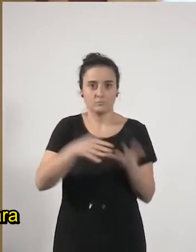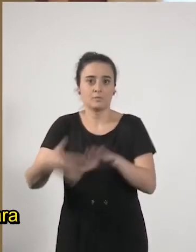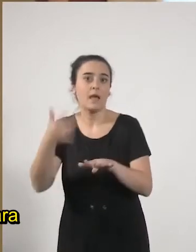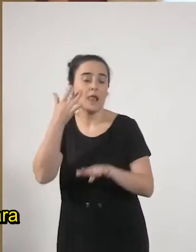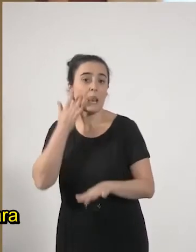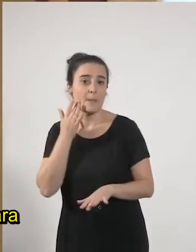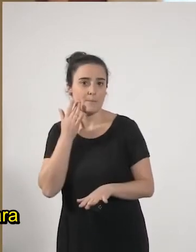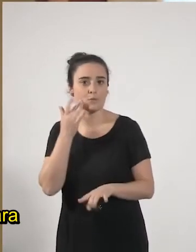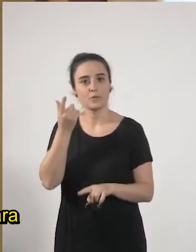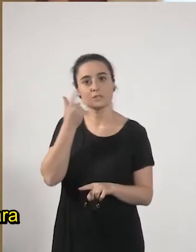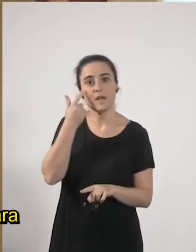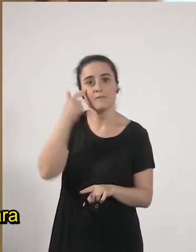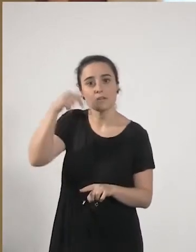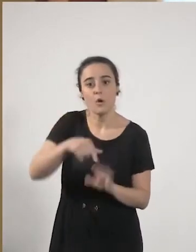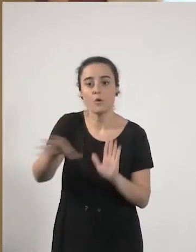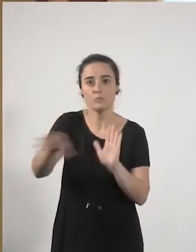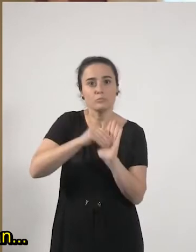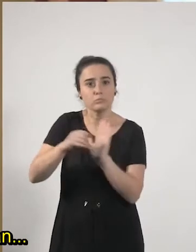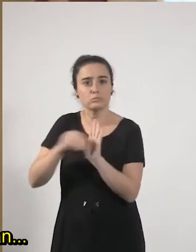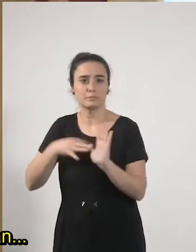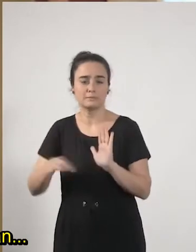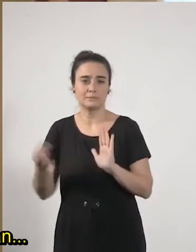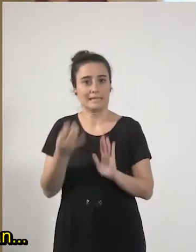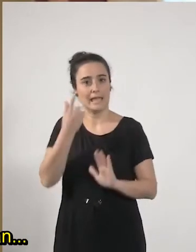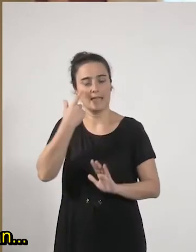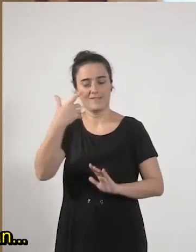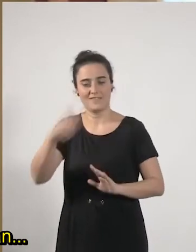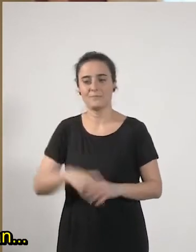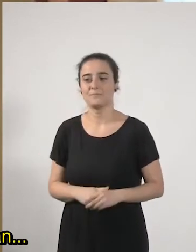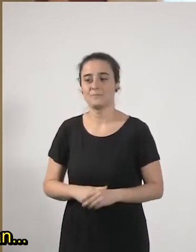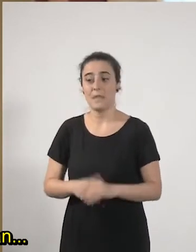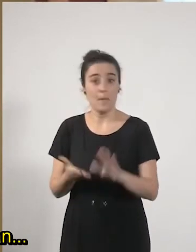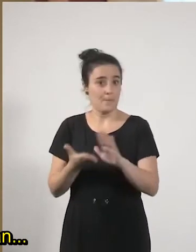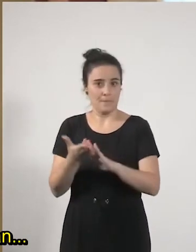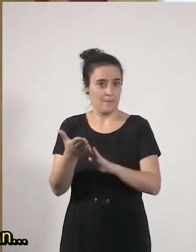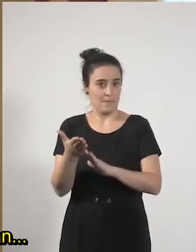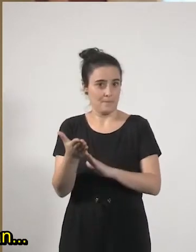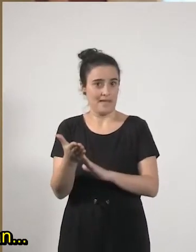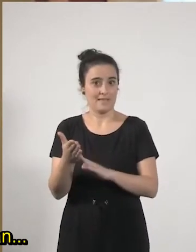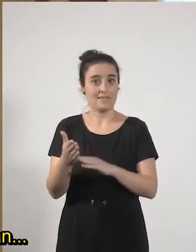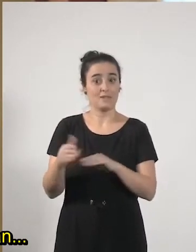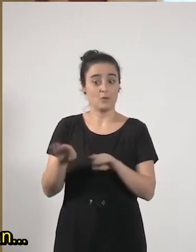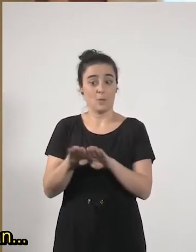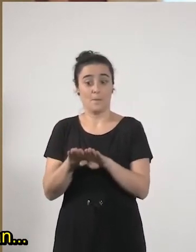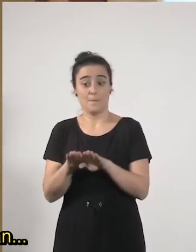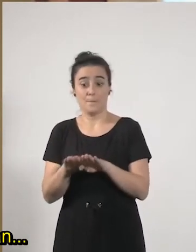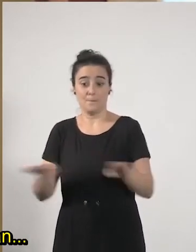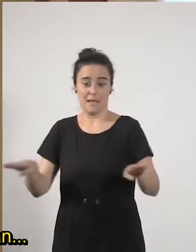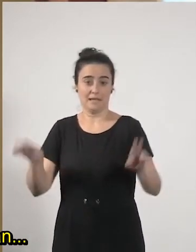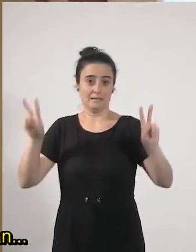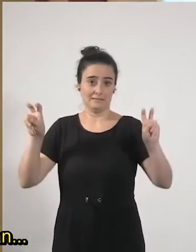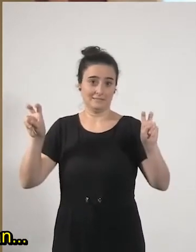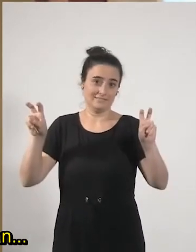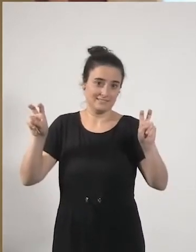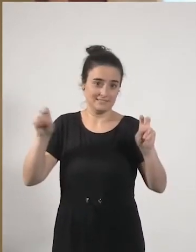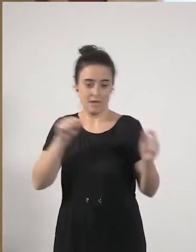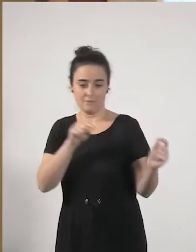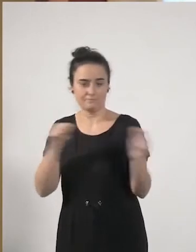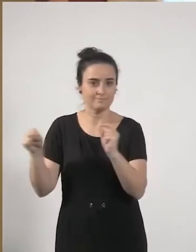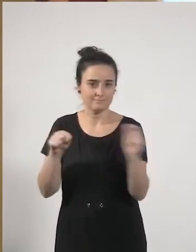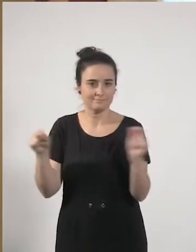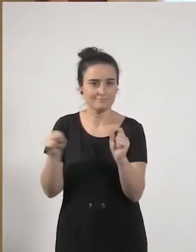jaso franko dagoela. Beriala orkestuko dizkitzuet, maia ez den, mainguru honetan,